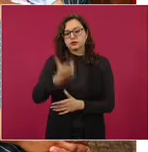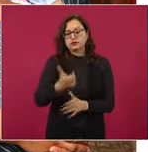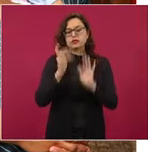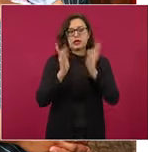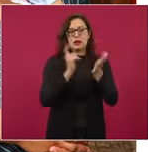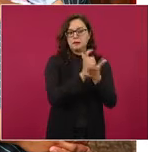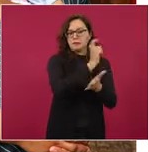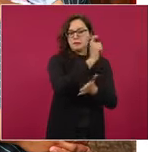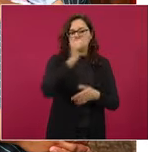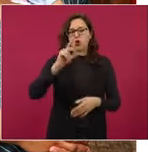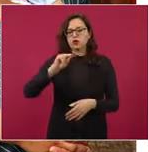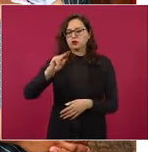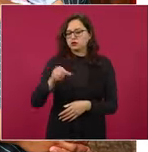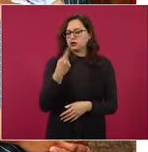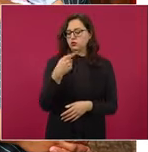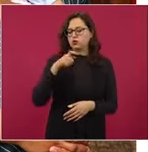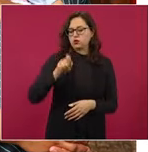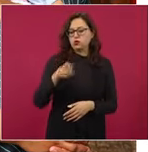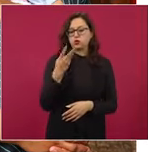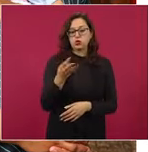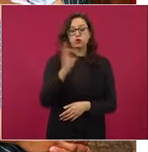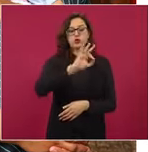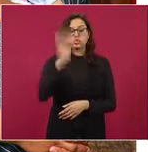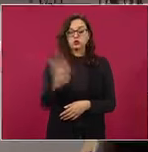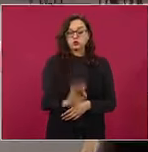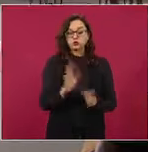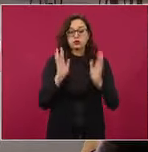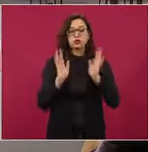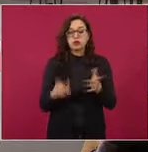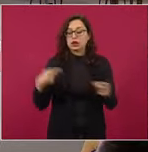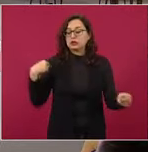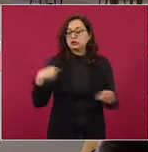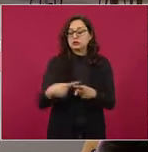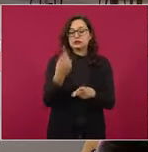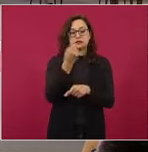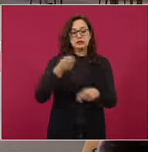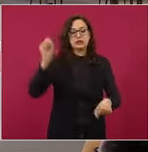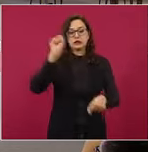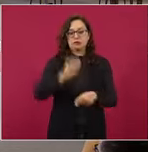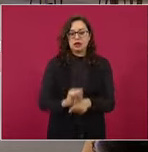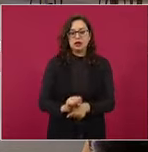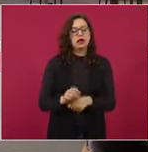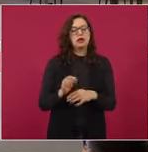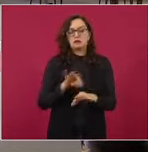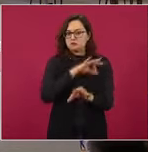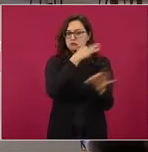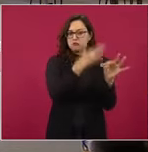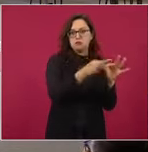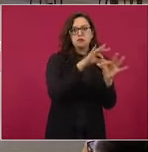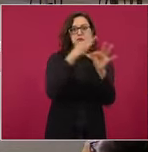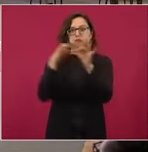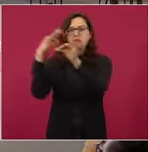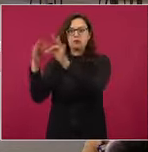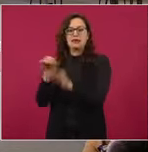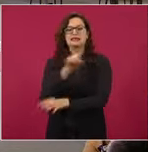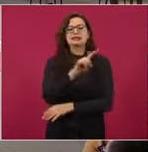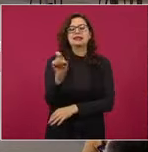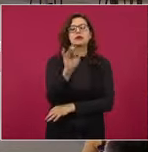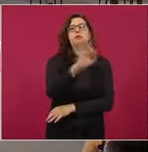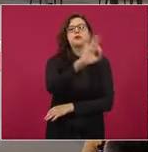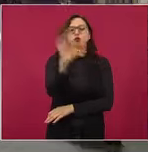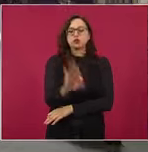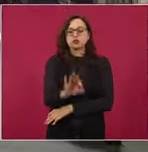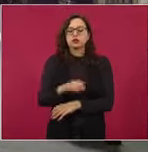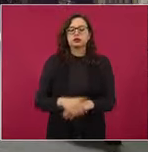ciento. Esta semana debemos de llegar al 100 por ciento en el caso de los tres programas. Adelante. En el caso del